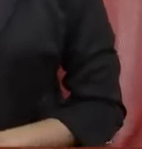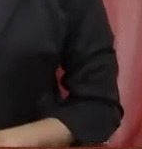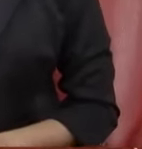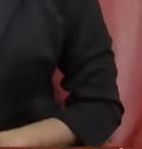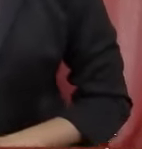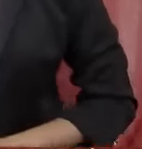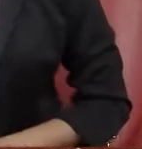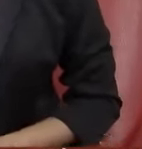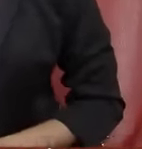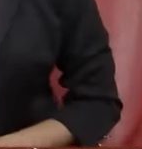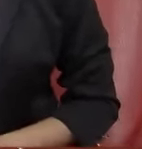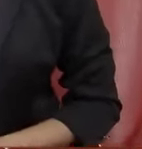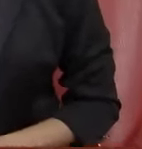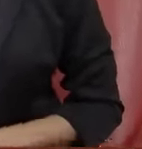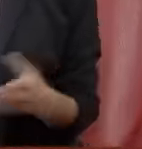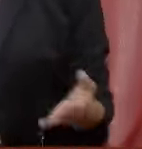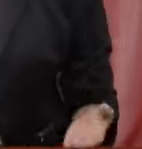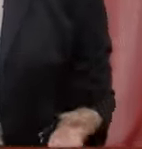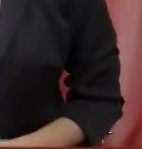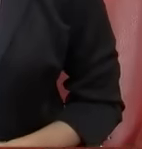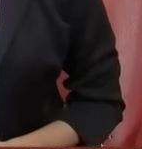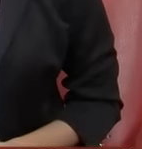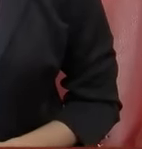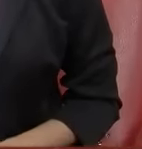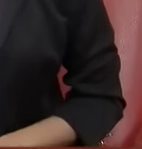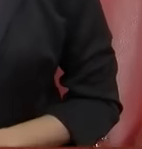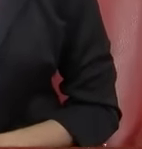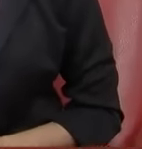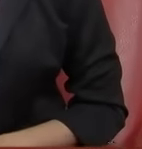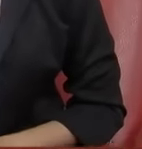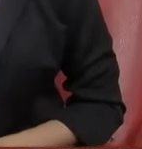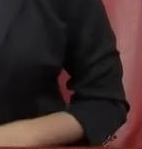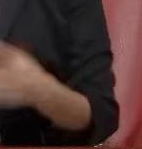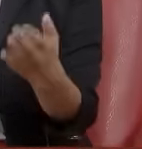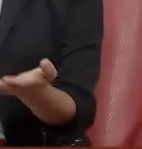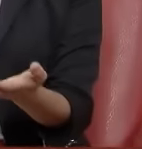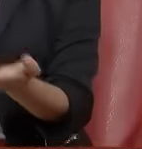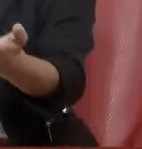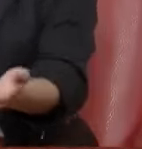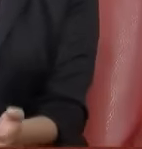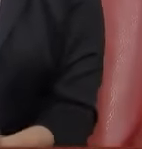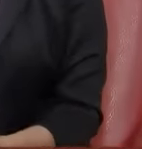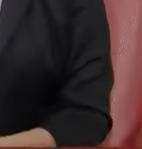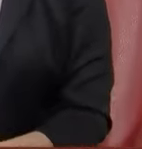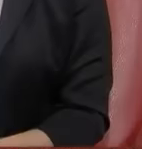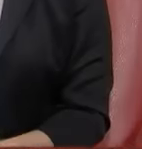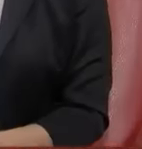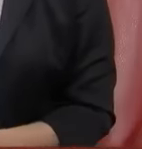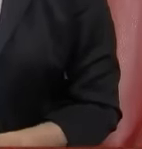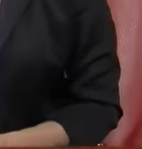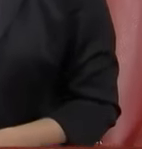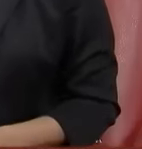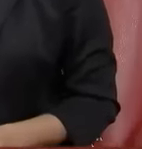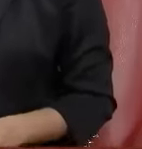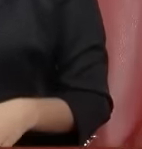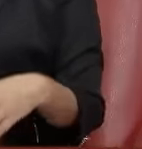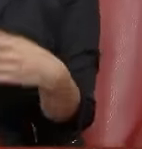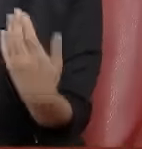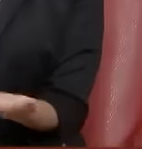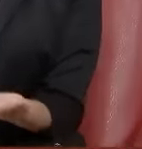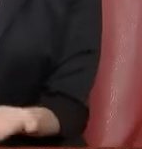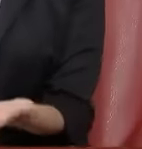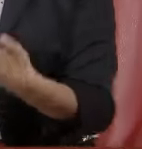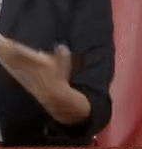bastante frecuente De este maravilloso sistema de transporte de nuestra ciudad Yo sé que tú también Muy buenos días, Omar Muy buenos días, Patti